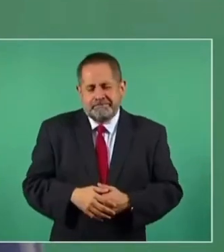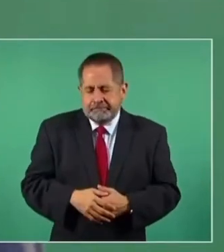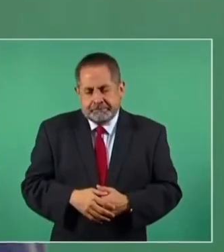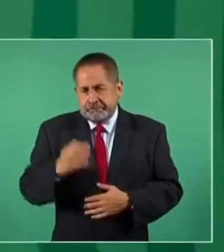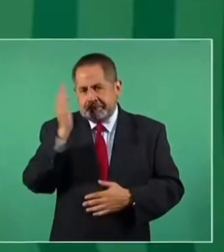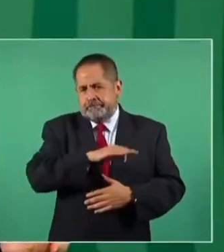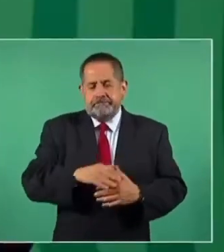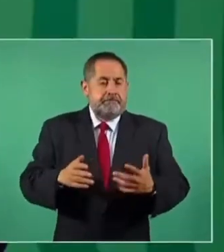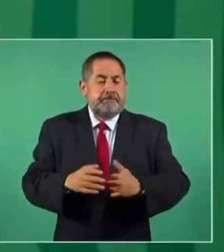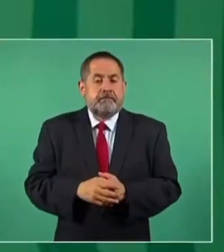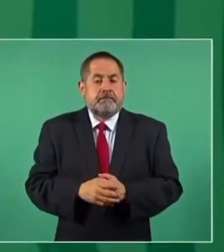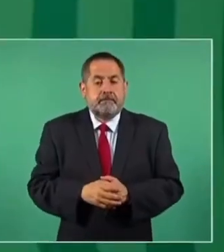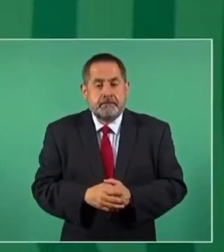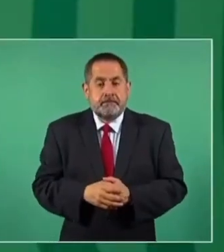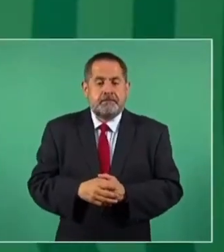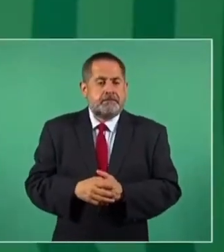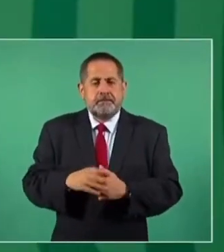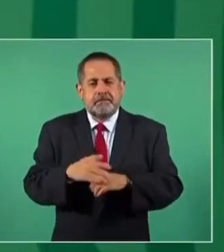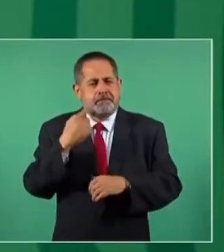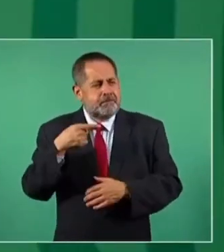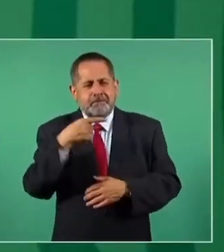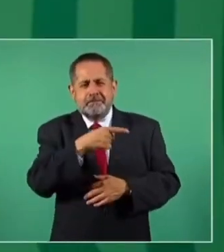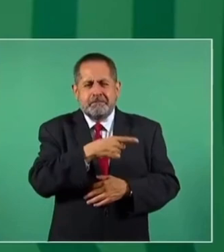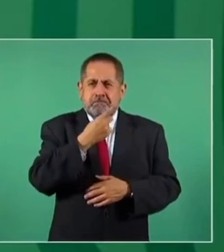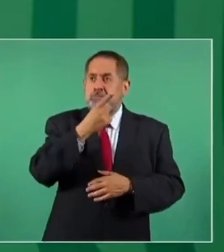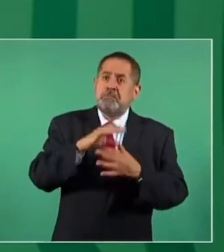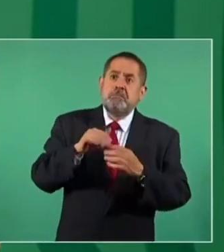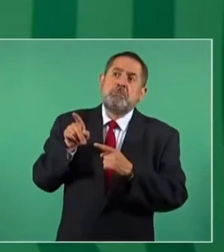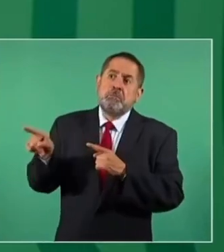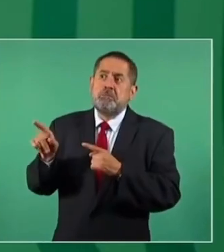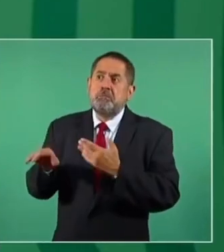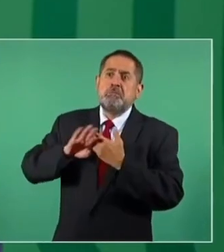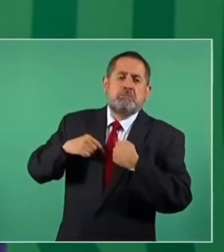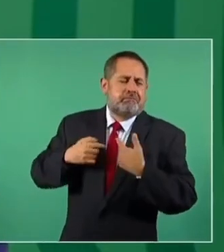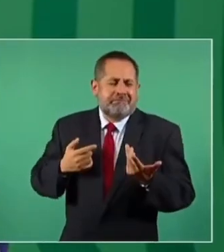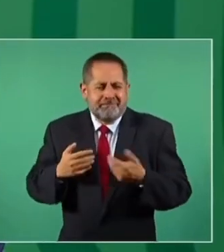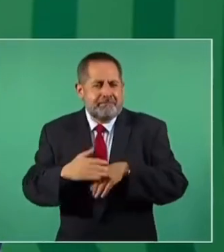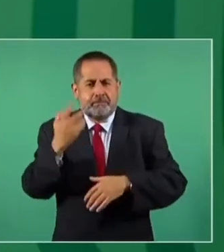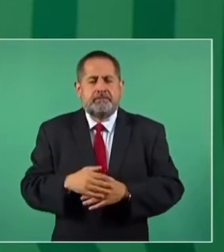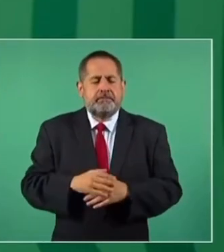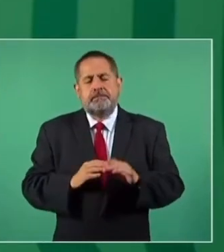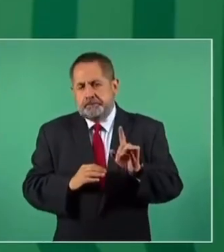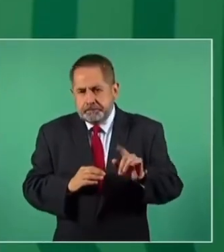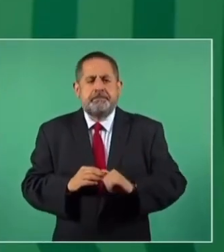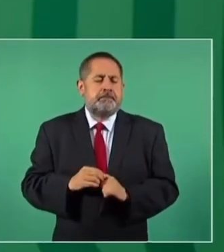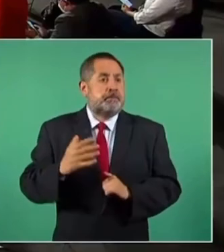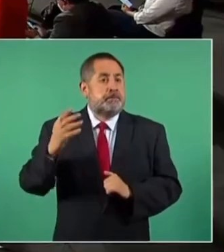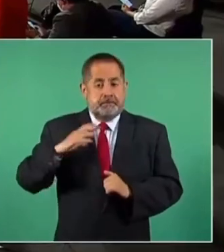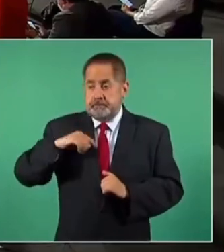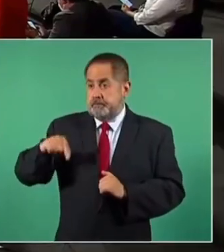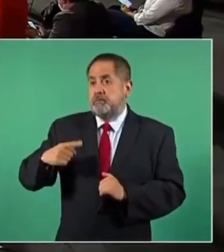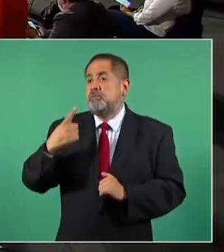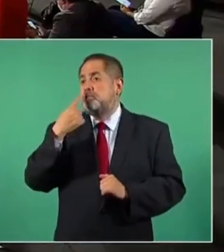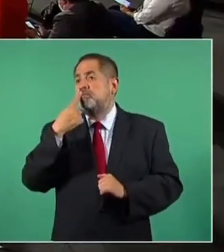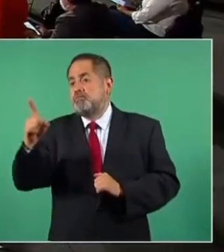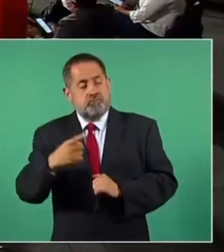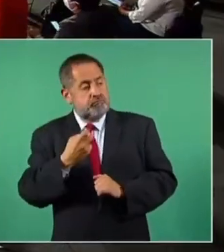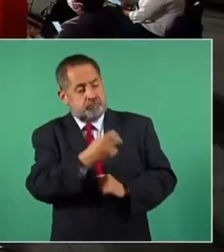¿Qué es lo que da origen a esta situación? Pues una denuncia que se